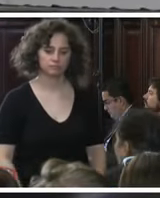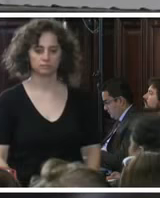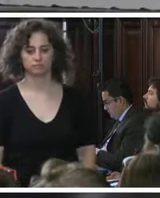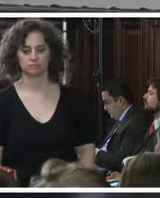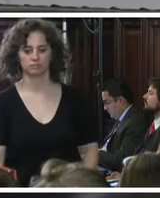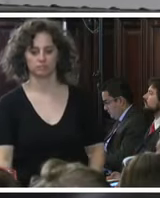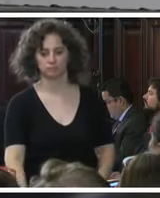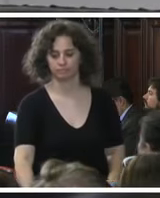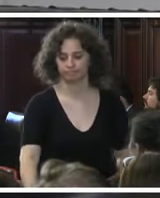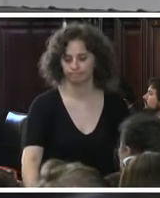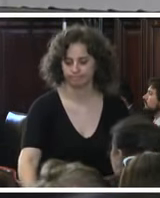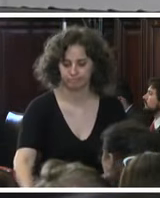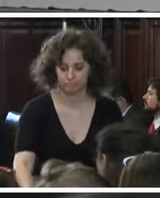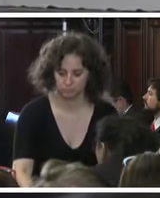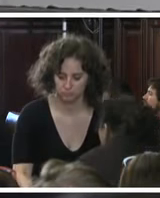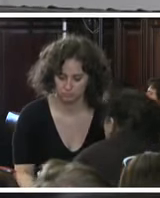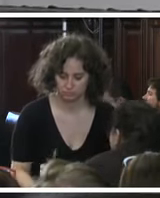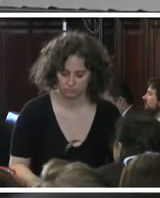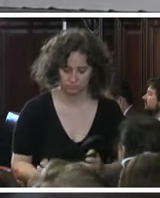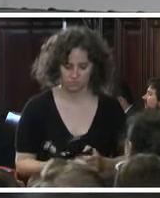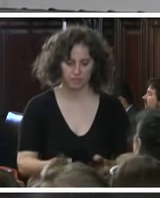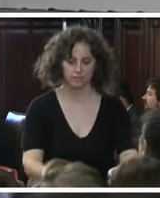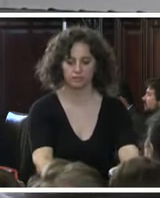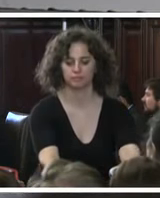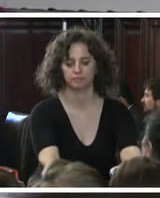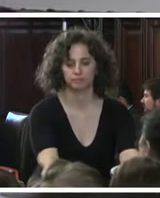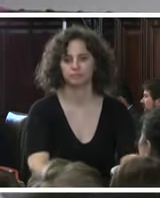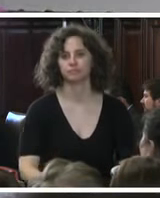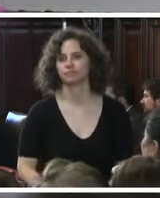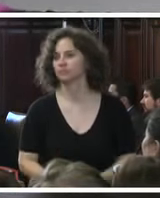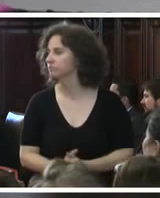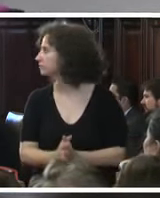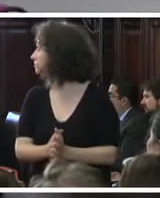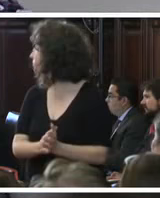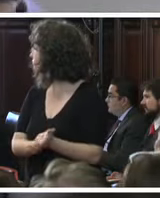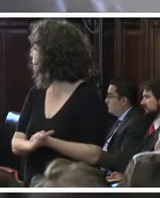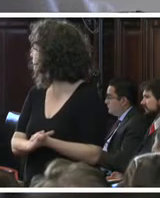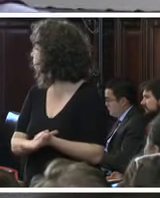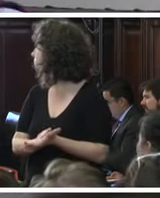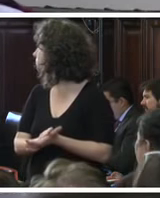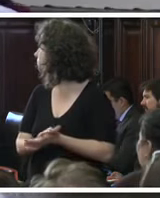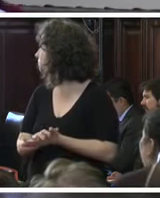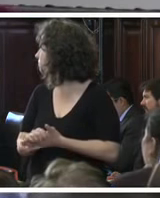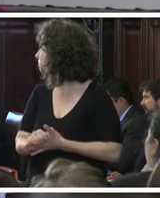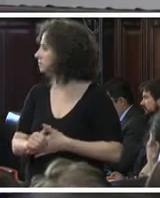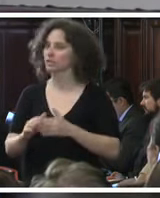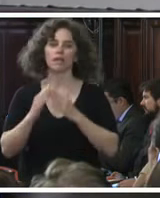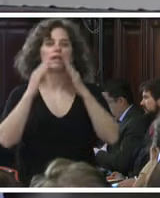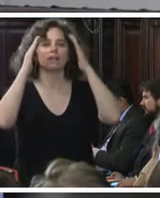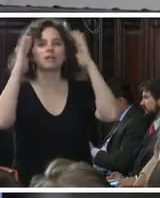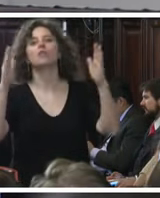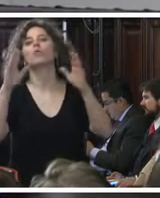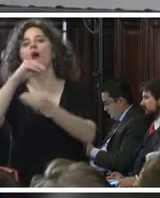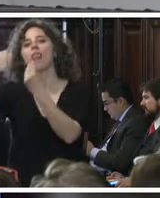quisiera invitar al comisionado caballero muchas gracias señor presidente trataré de ser